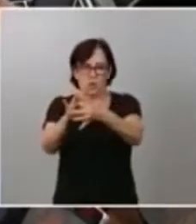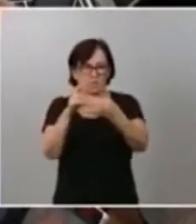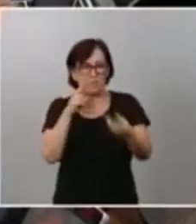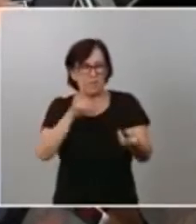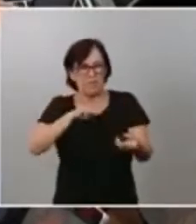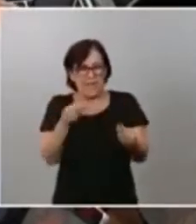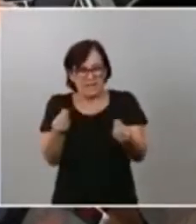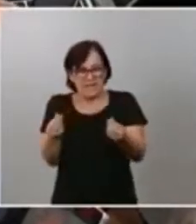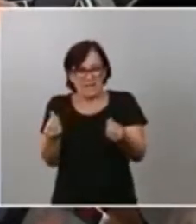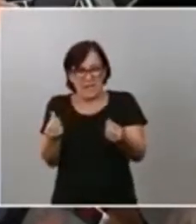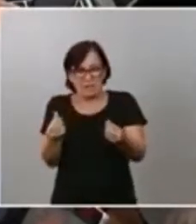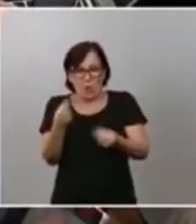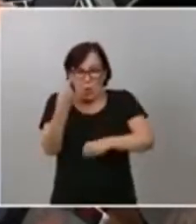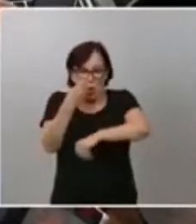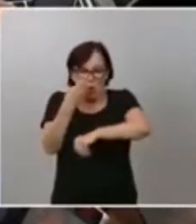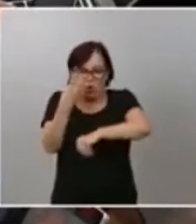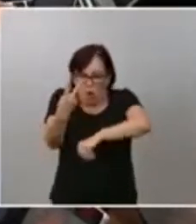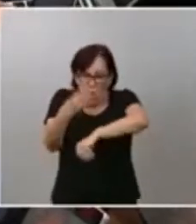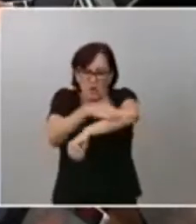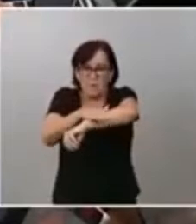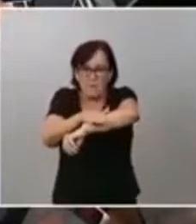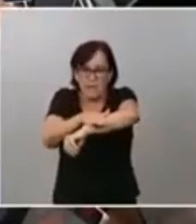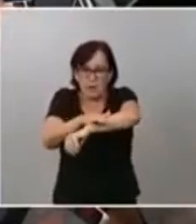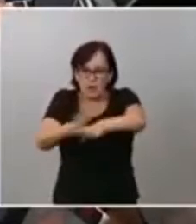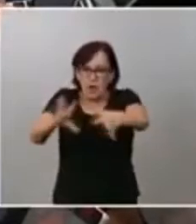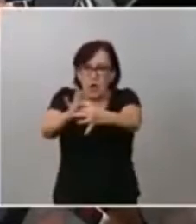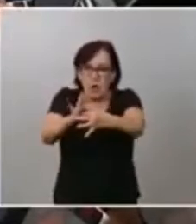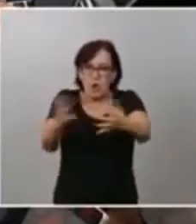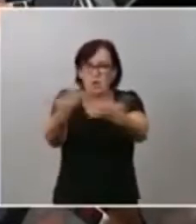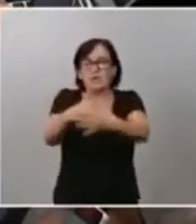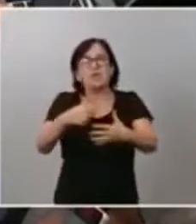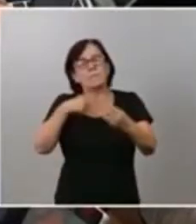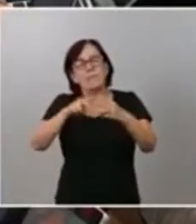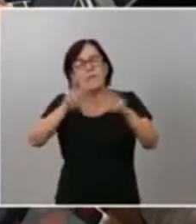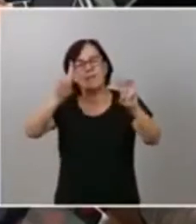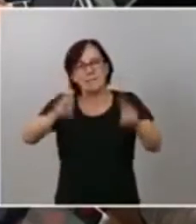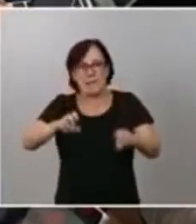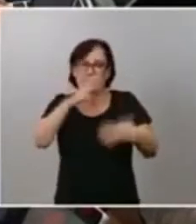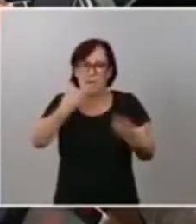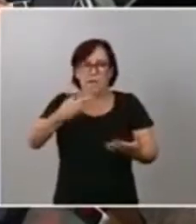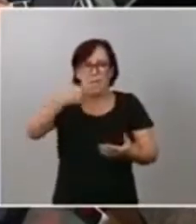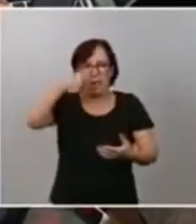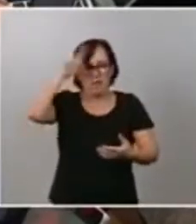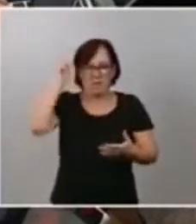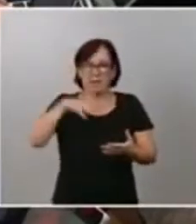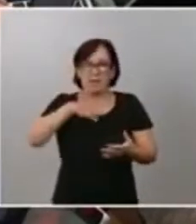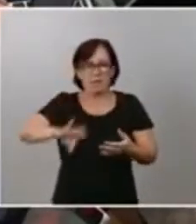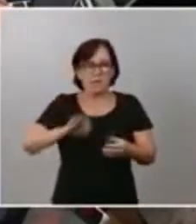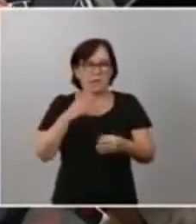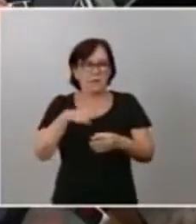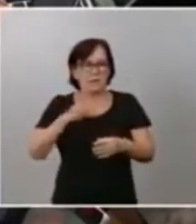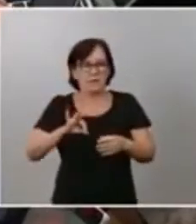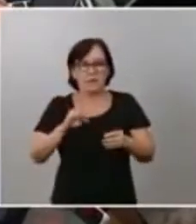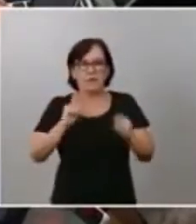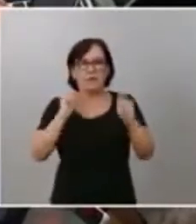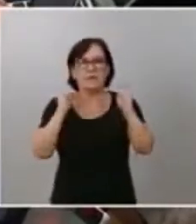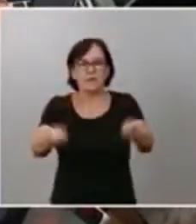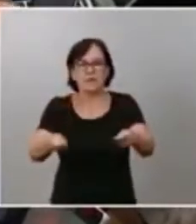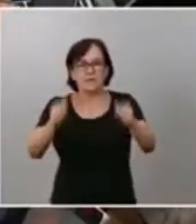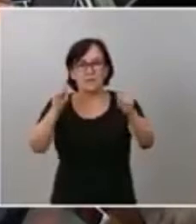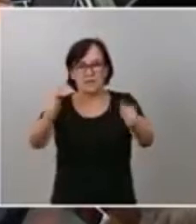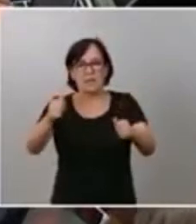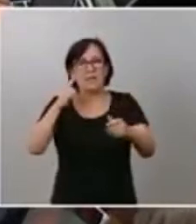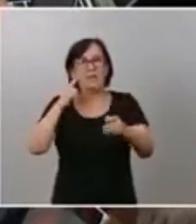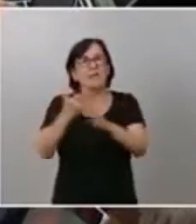gobiernos en uno? Y ya sobre el rey muy rápido. ¿Se ha planteado en algún momento la posibilidad de quitar el título de rey emérito? Ese podría